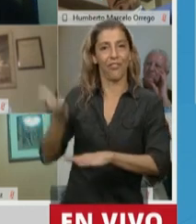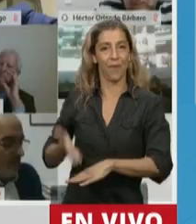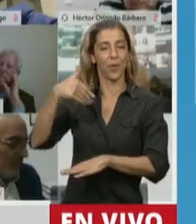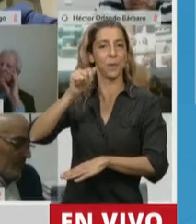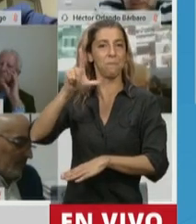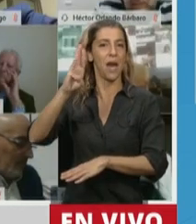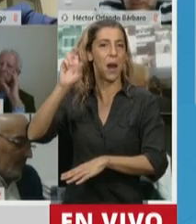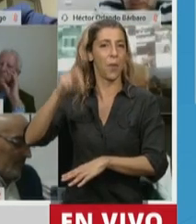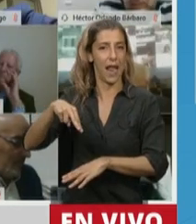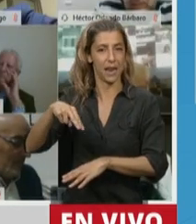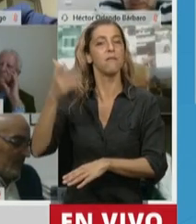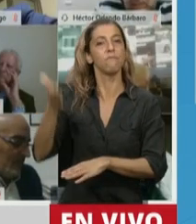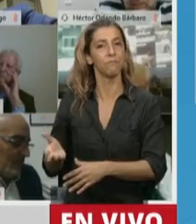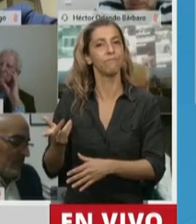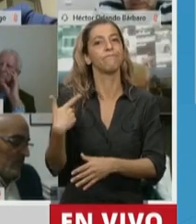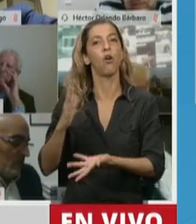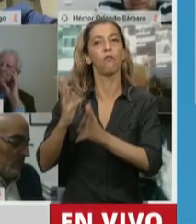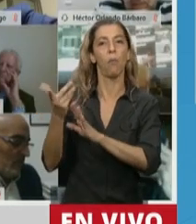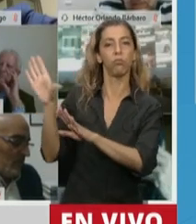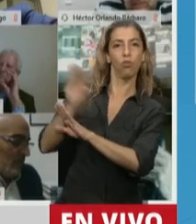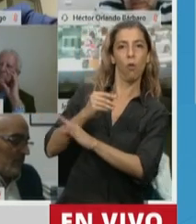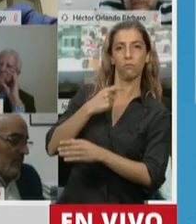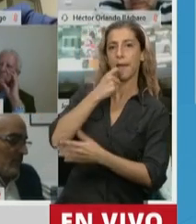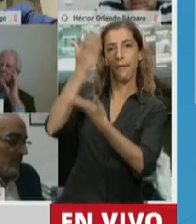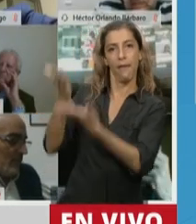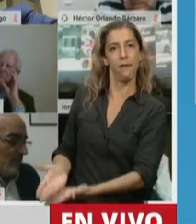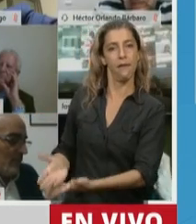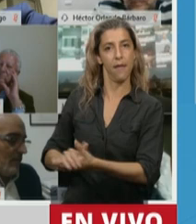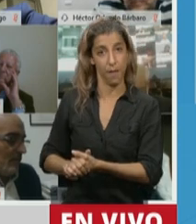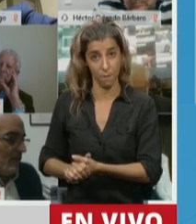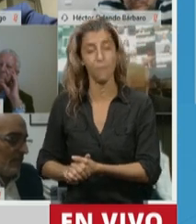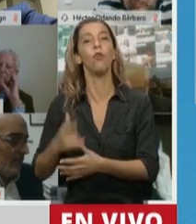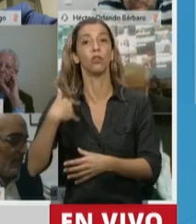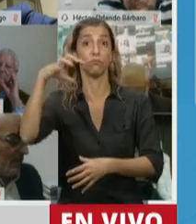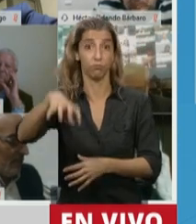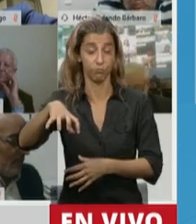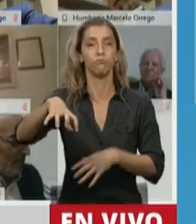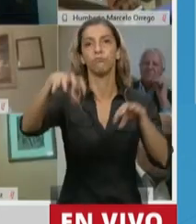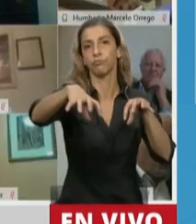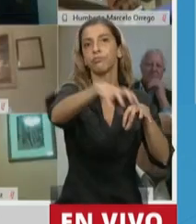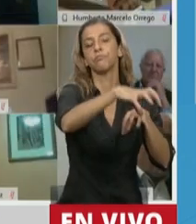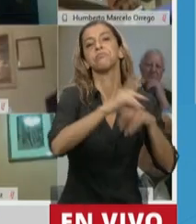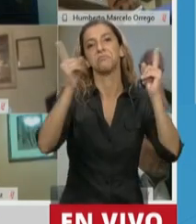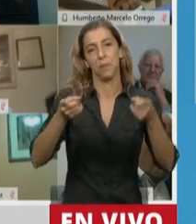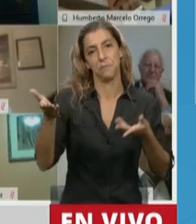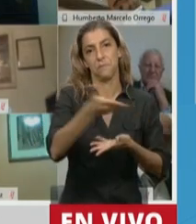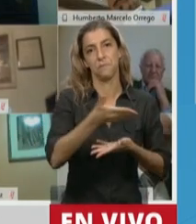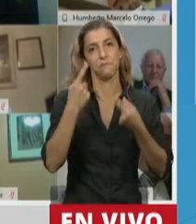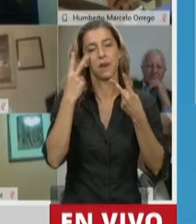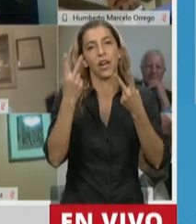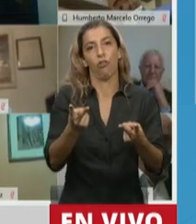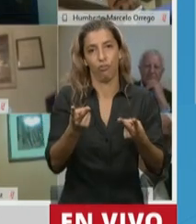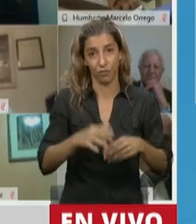Malbran. Es un ejemplo señero, nos convoca a actuar con responsabilidad social y pública frente al delicado momento que